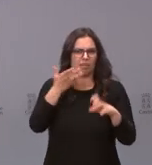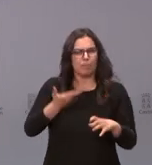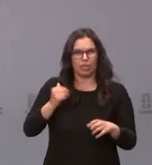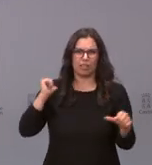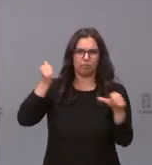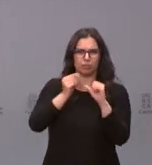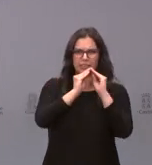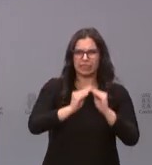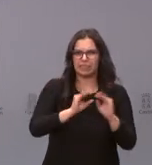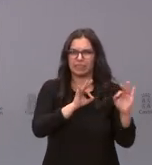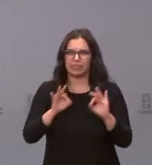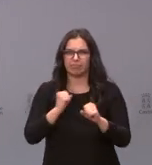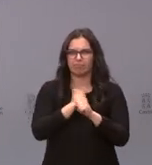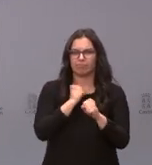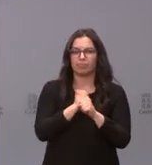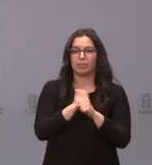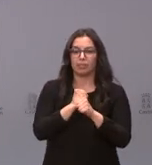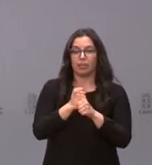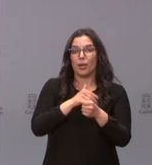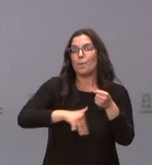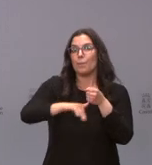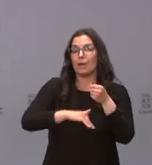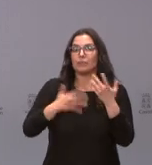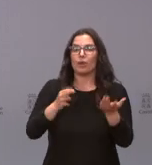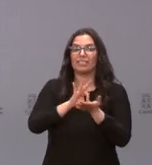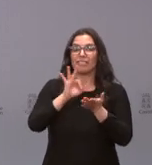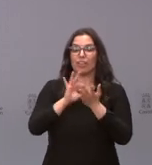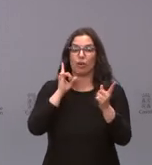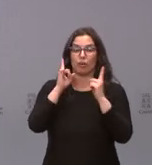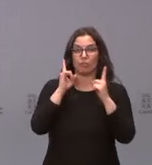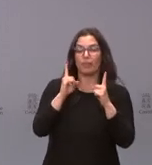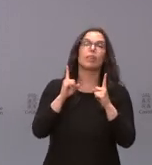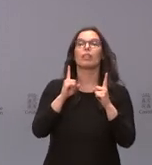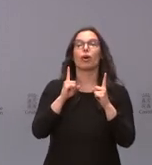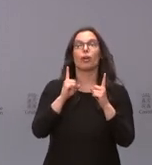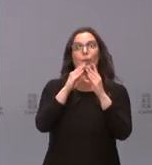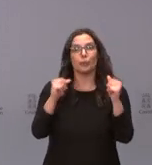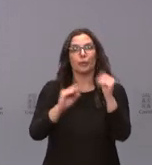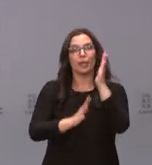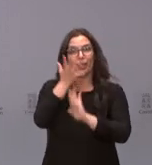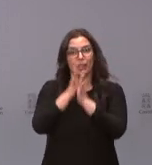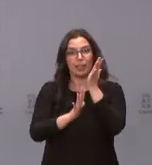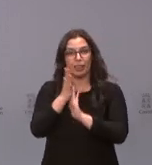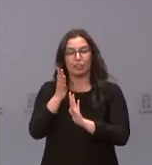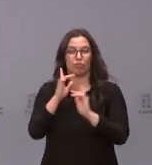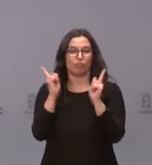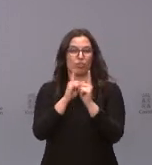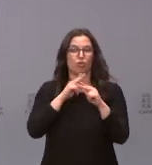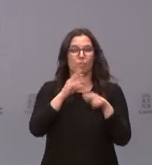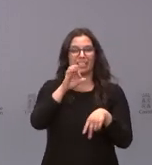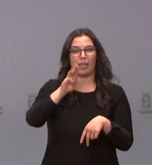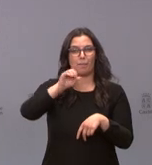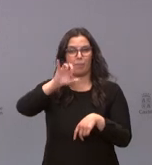trabajando. Partimos de una base, es que los servicios de prevención, extinción de incendios y salvamentos, los sepéis en ese acrónimo de Castilla y León,